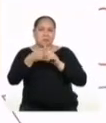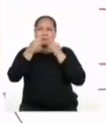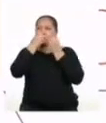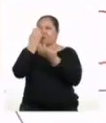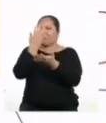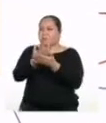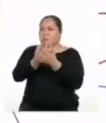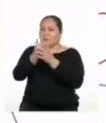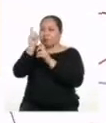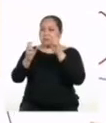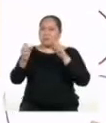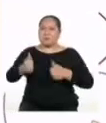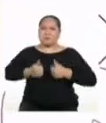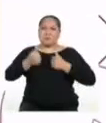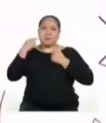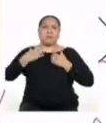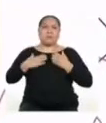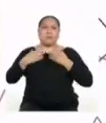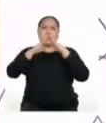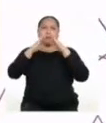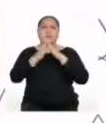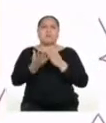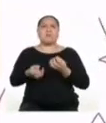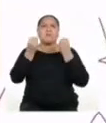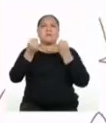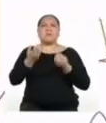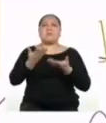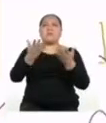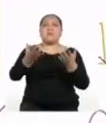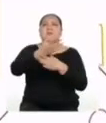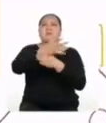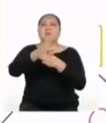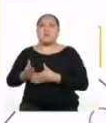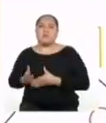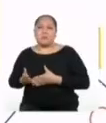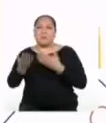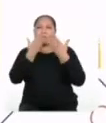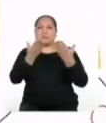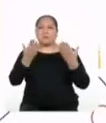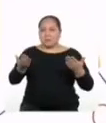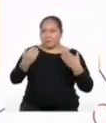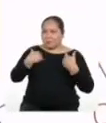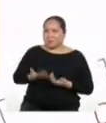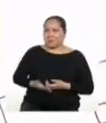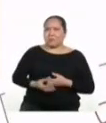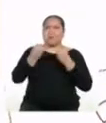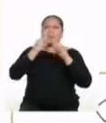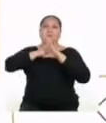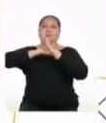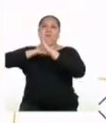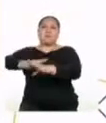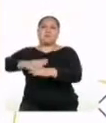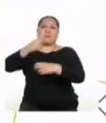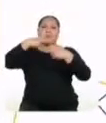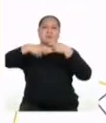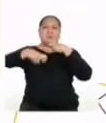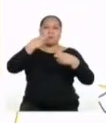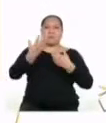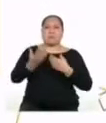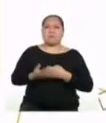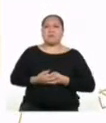que viven en mi casa? ¿Cómo hacemos para compartir o distribuir los recursos que tenemos? ¿Y cómo evitamos los conflictos?